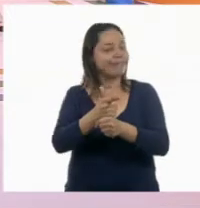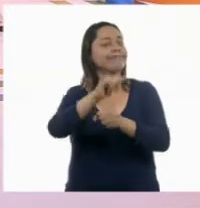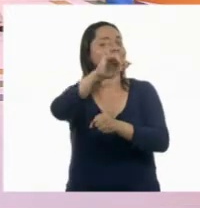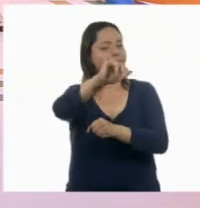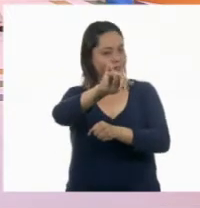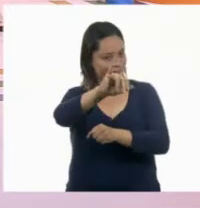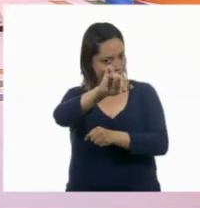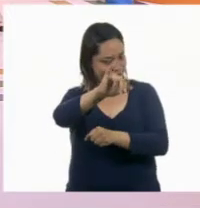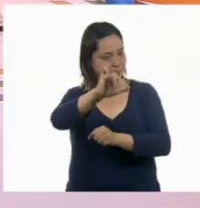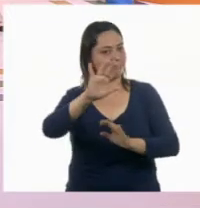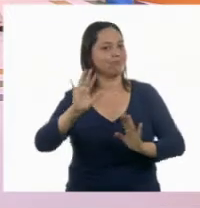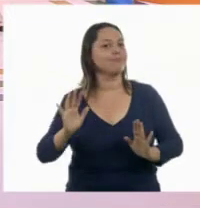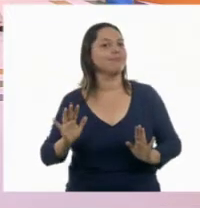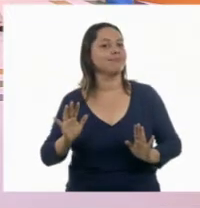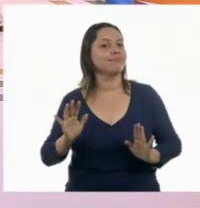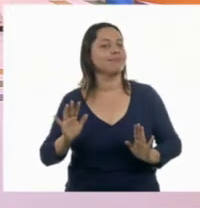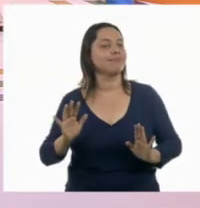es Luis.